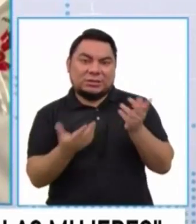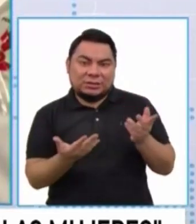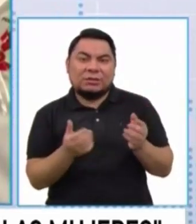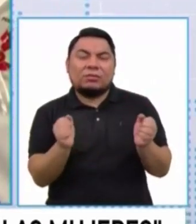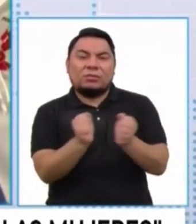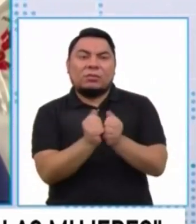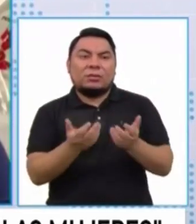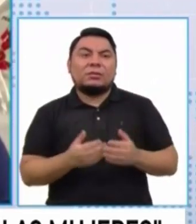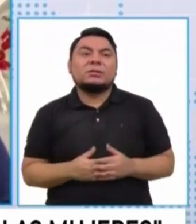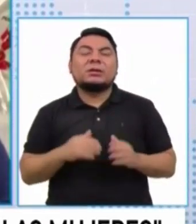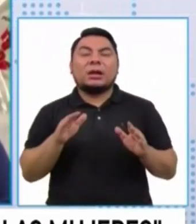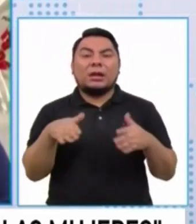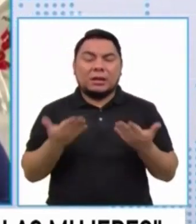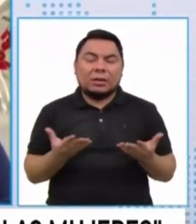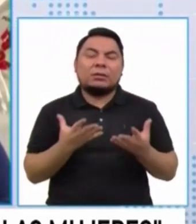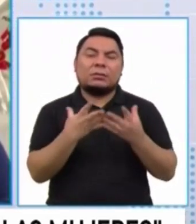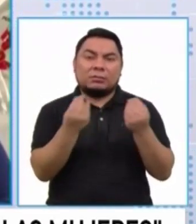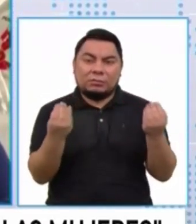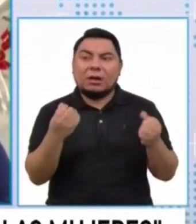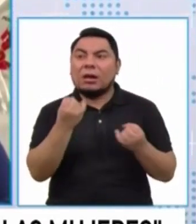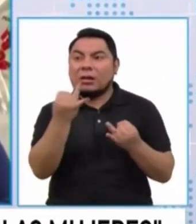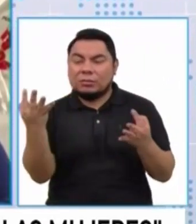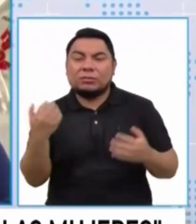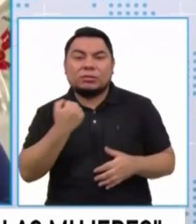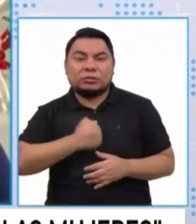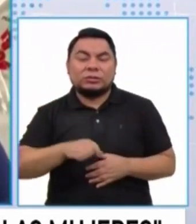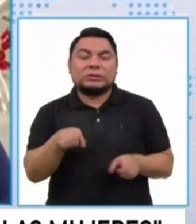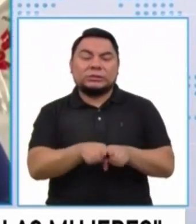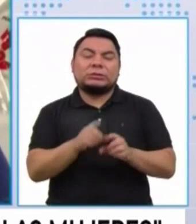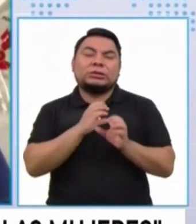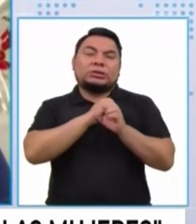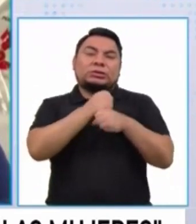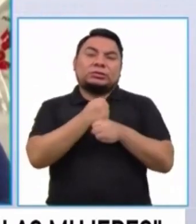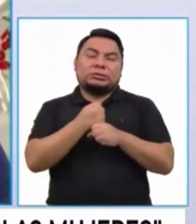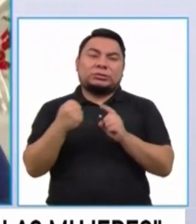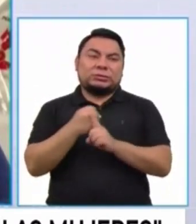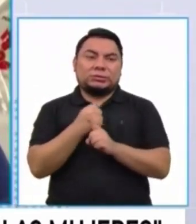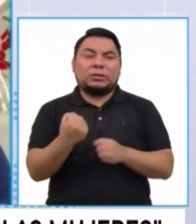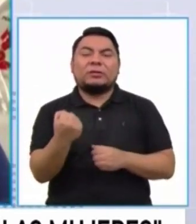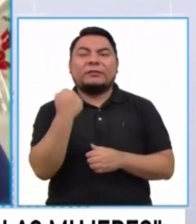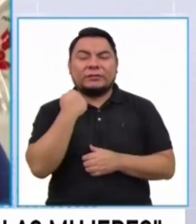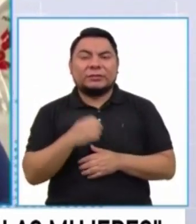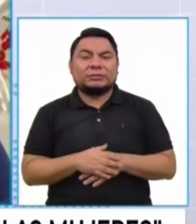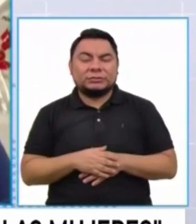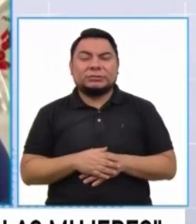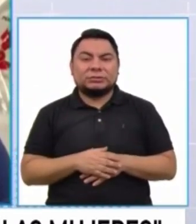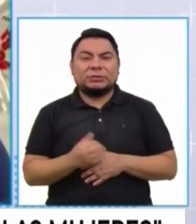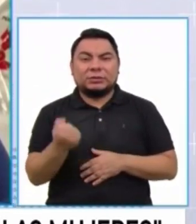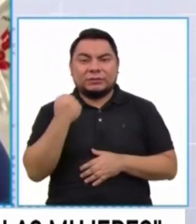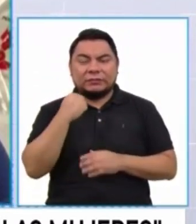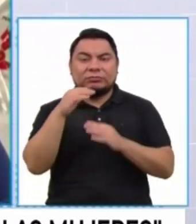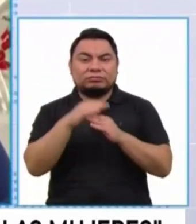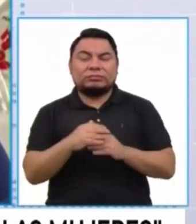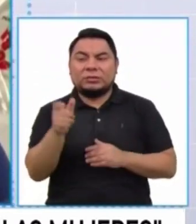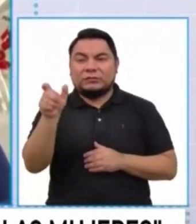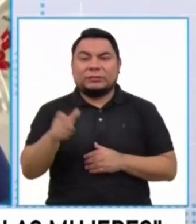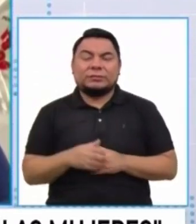bueno, hay realmente un fuerte incremento de violación.